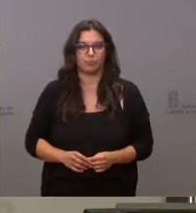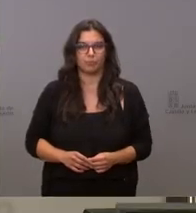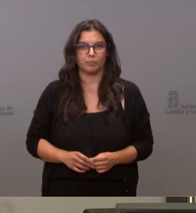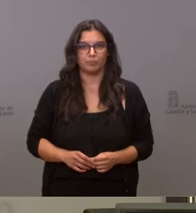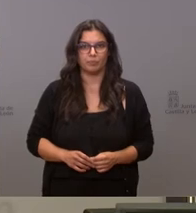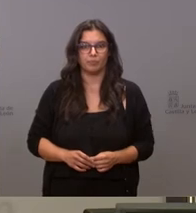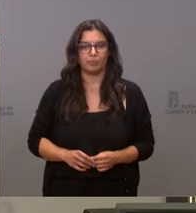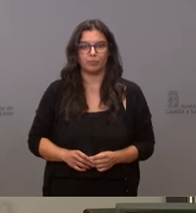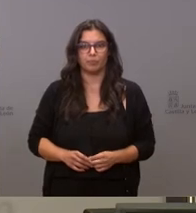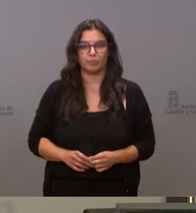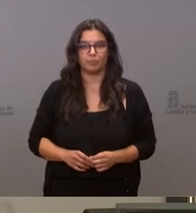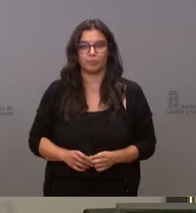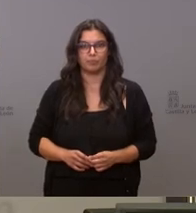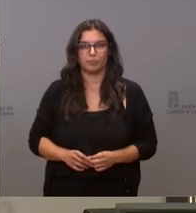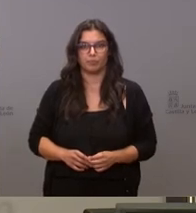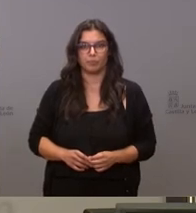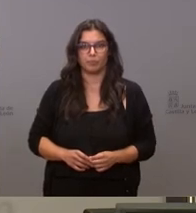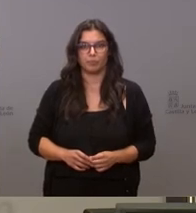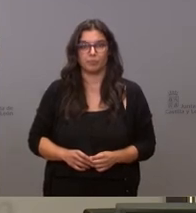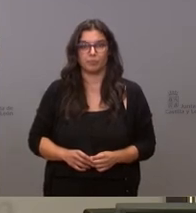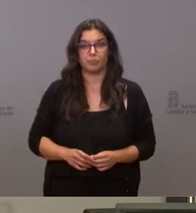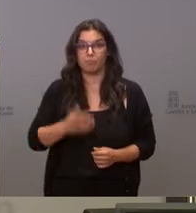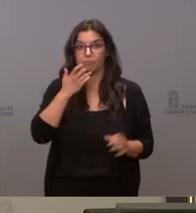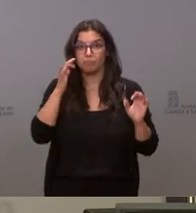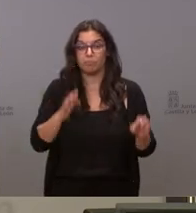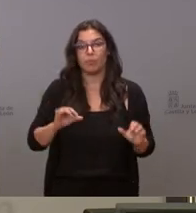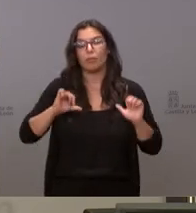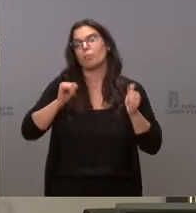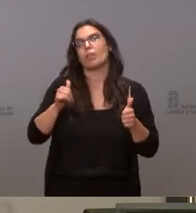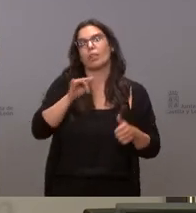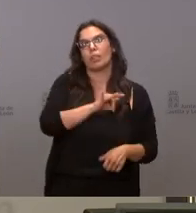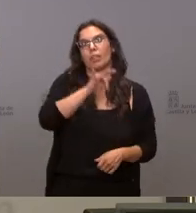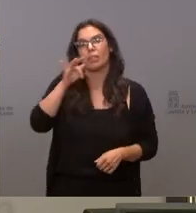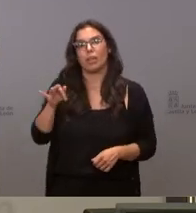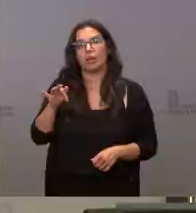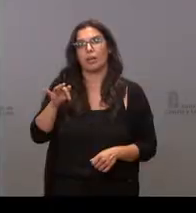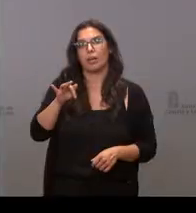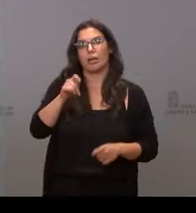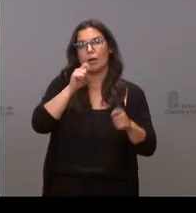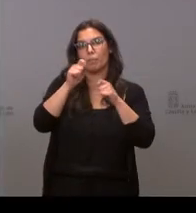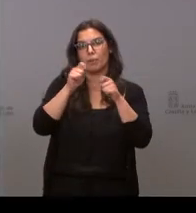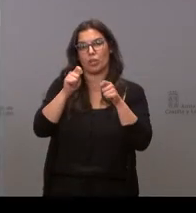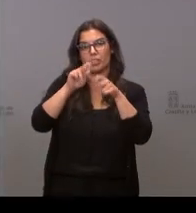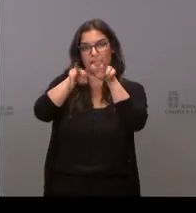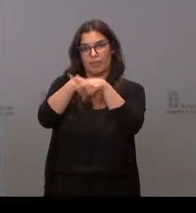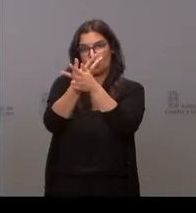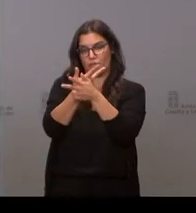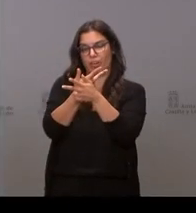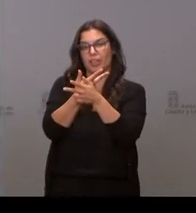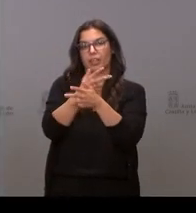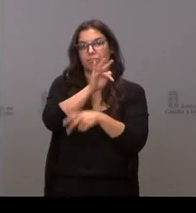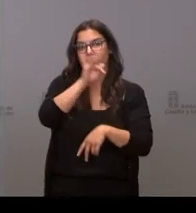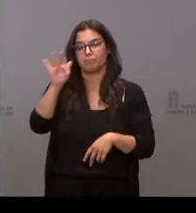vamos si es posible ya un turno de preguntas con los periodistas que nos siguen por videoconferencia